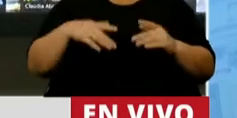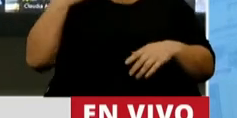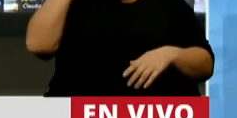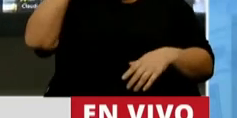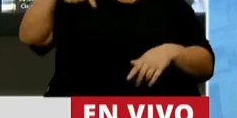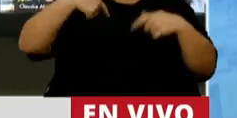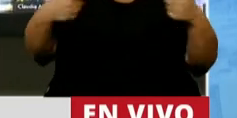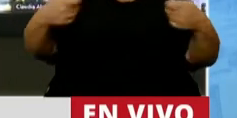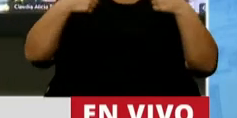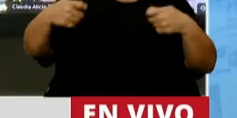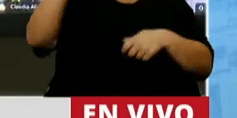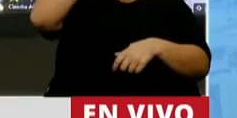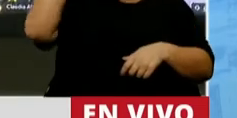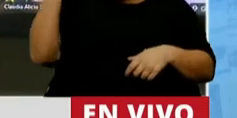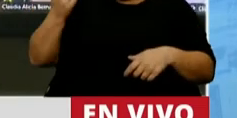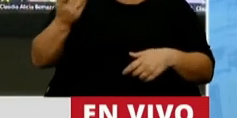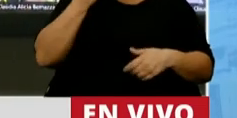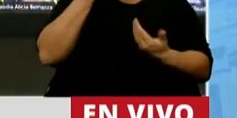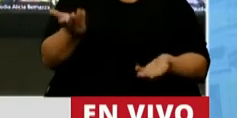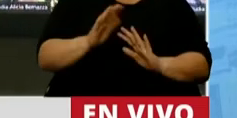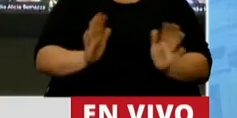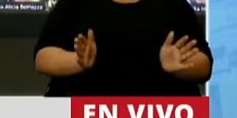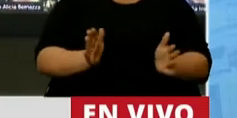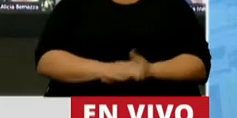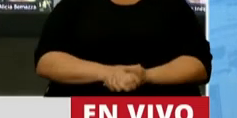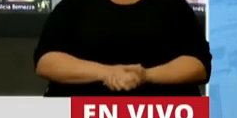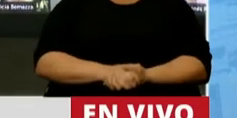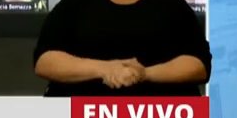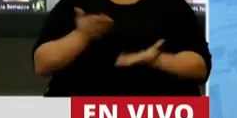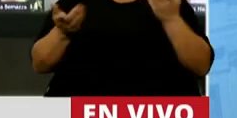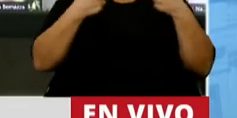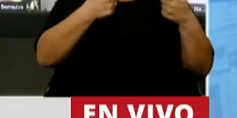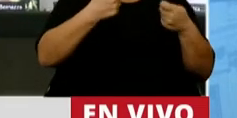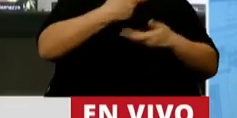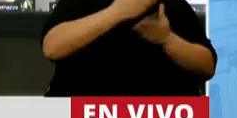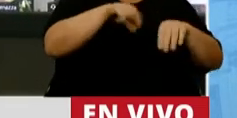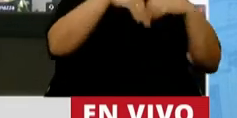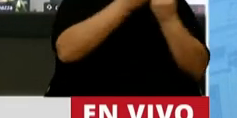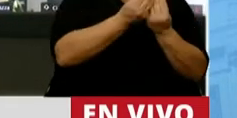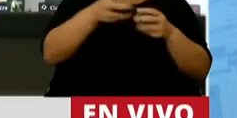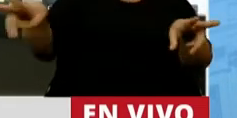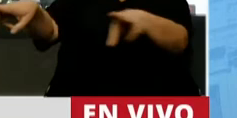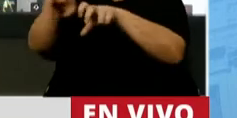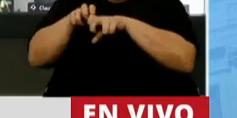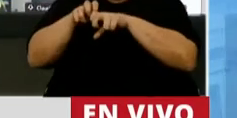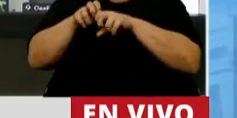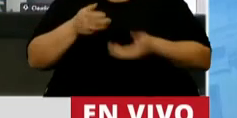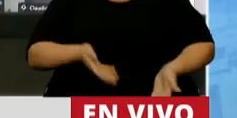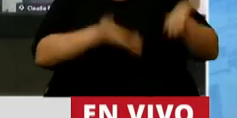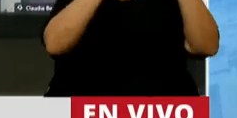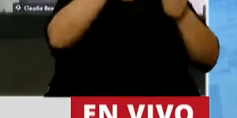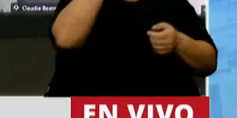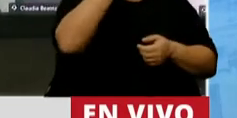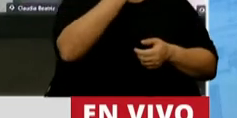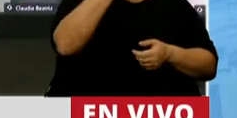alto nuestro gasto del Estado y da vergüenza. La relación entre el gasto público total y el PBI creció del